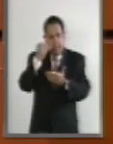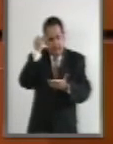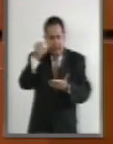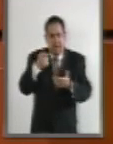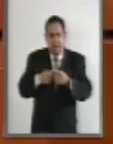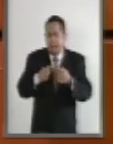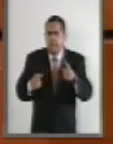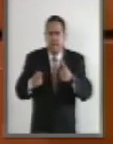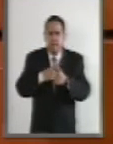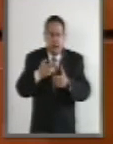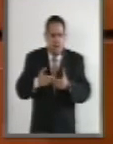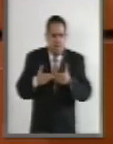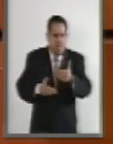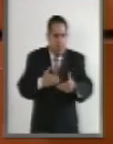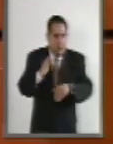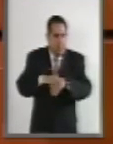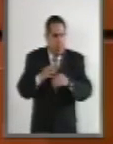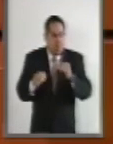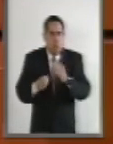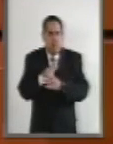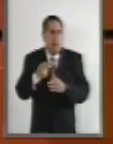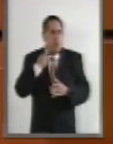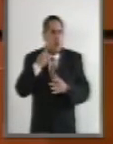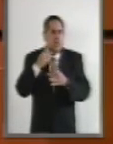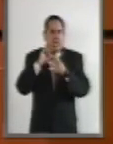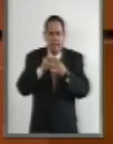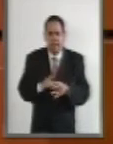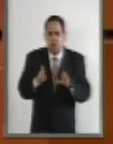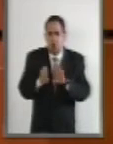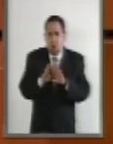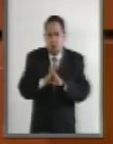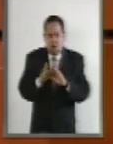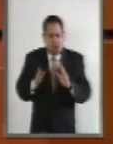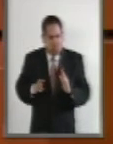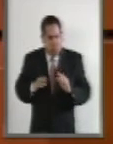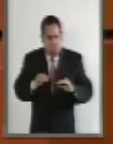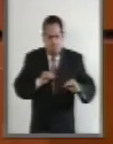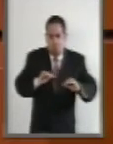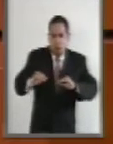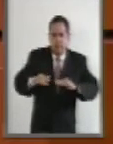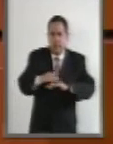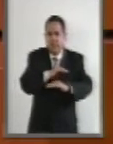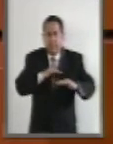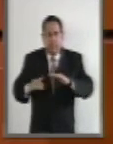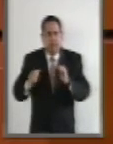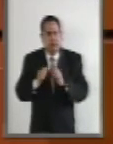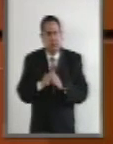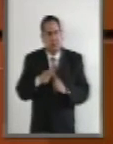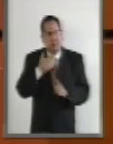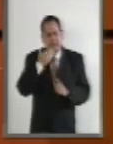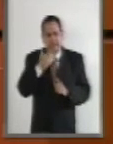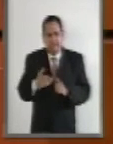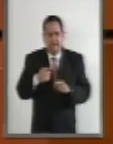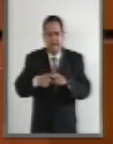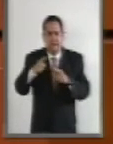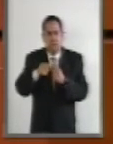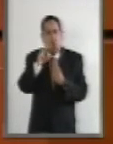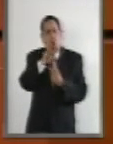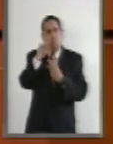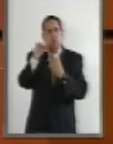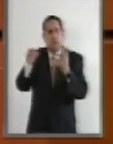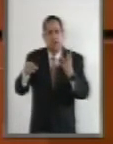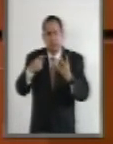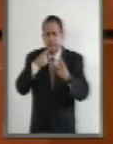primer paso para generar una nueva política pública en relación a la movilidad que busca establecer alternativas de